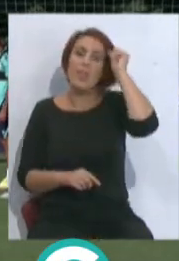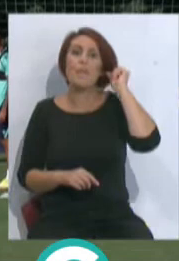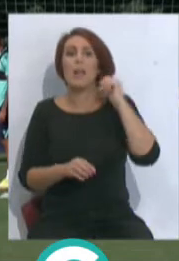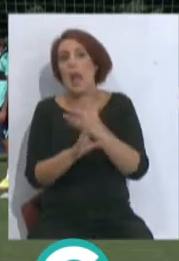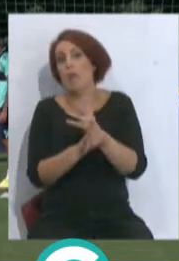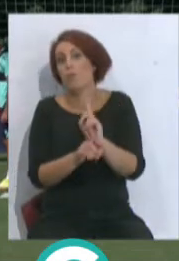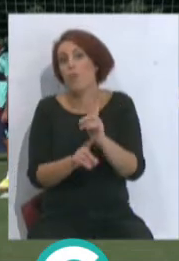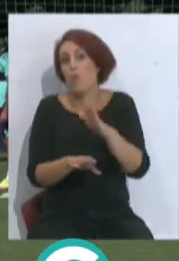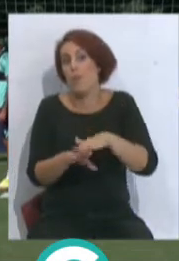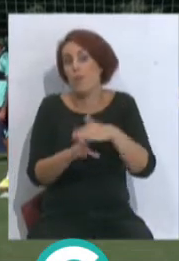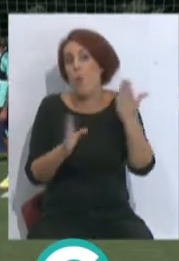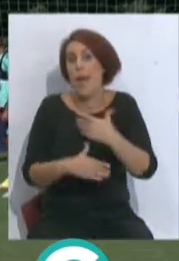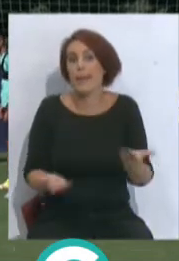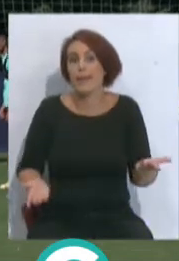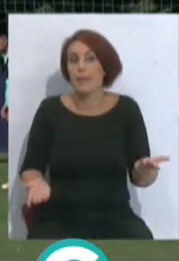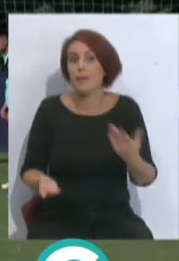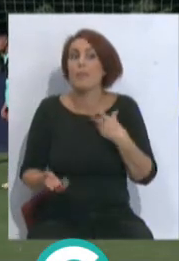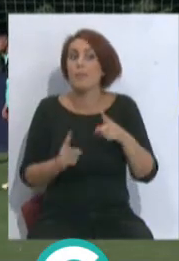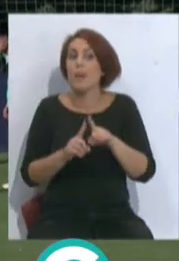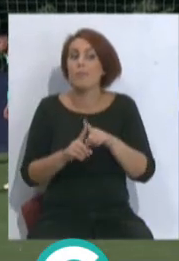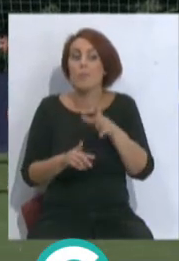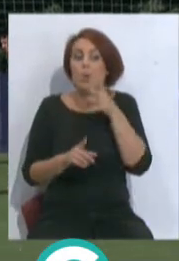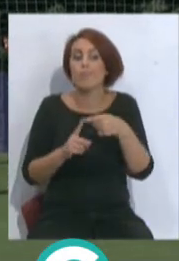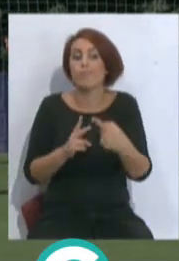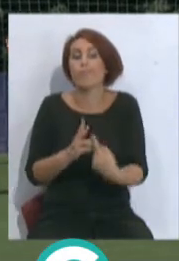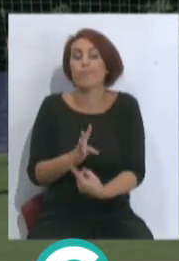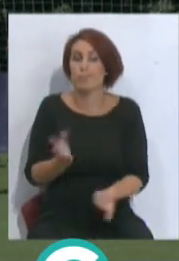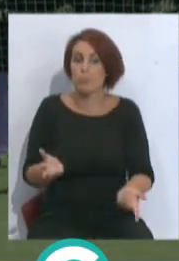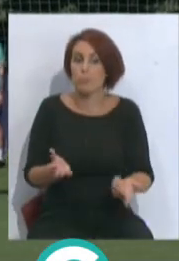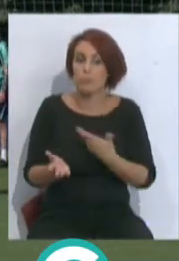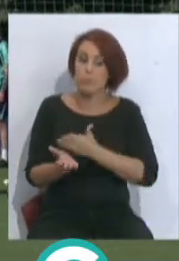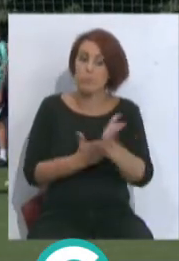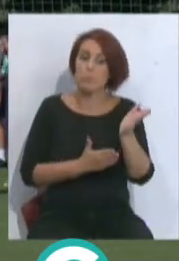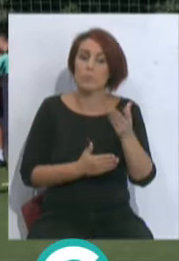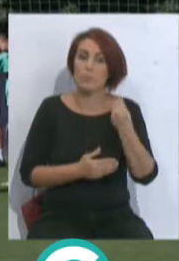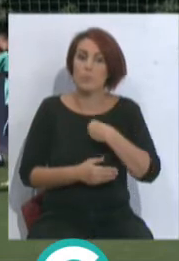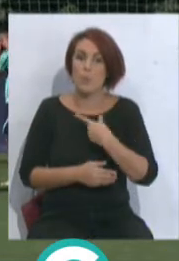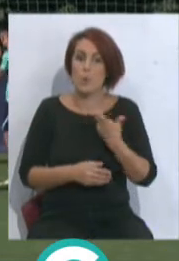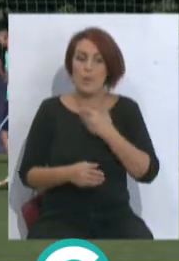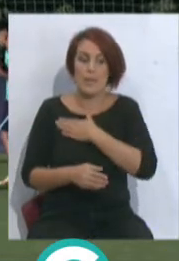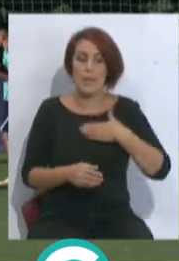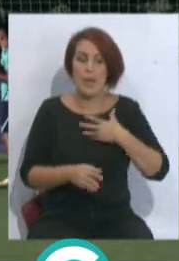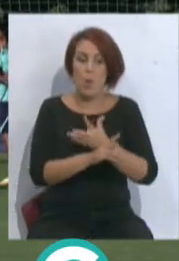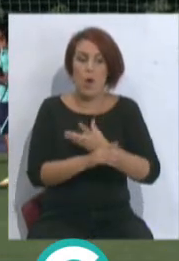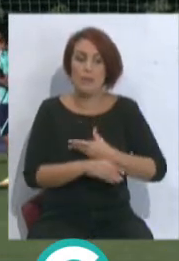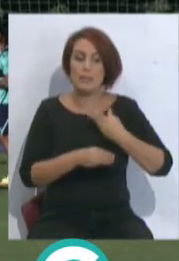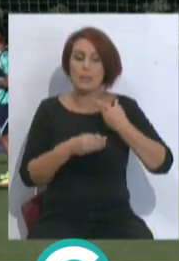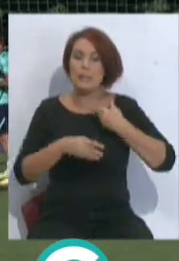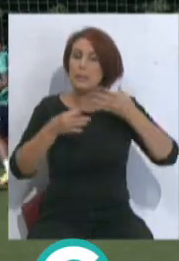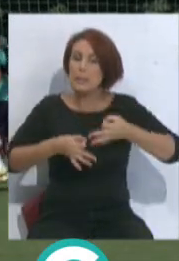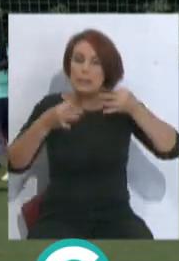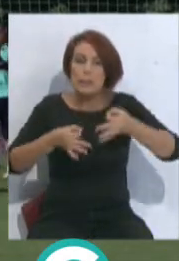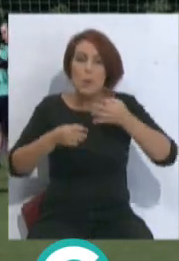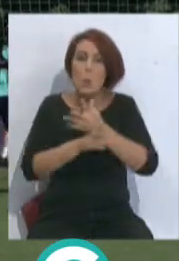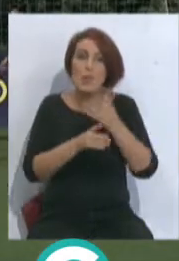se juega o que hay más factores, Efectivamente, por un lado está el empecinamiento, es querer seguir jugando a lo mismo siempre, traigan los